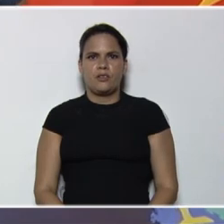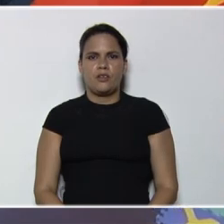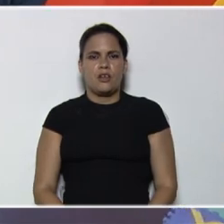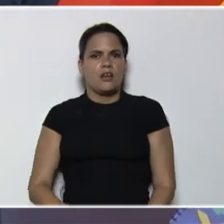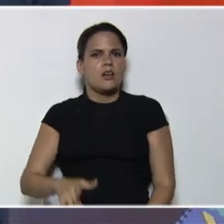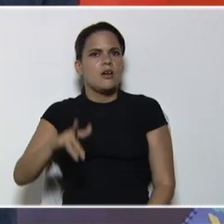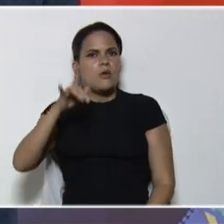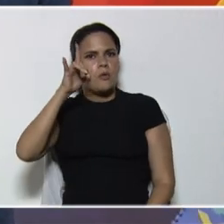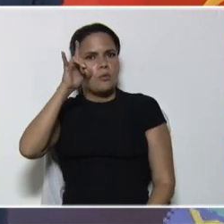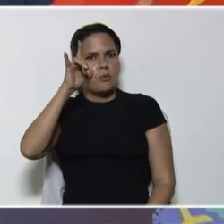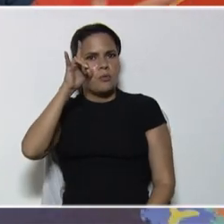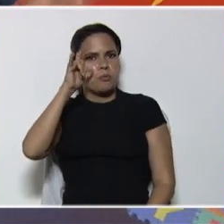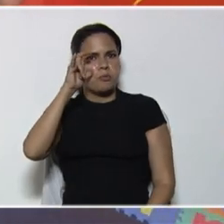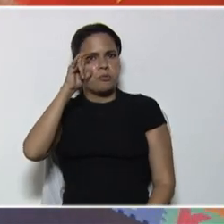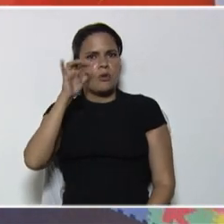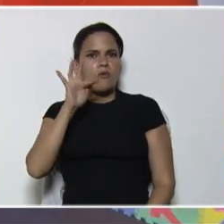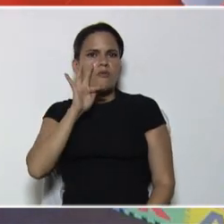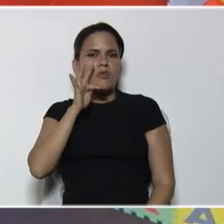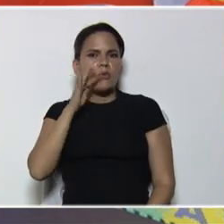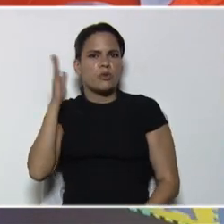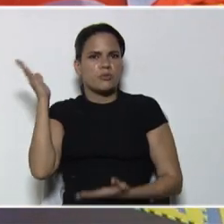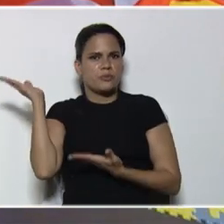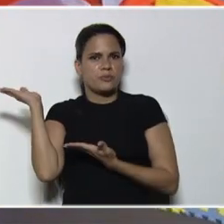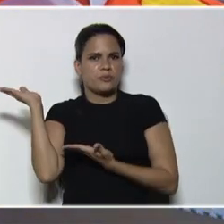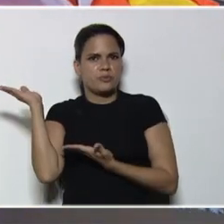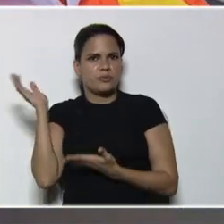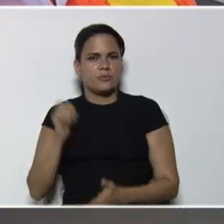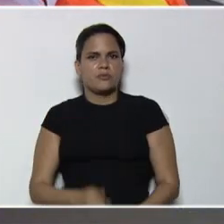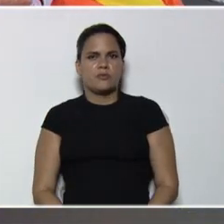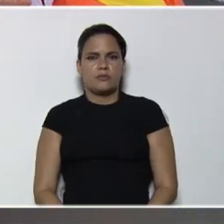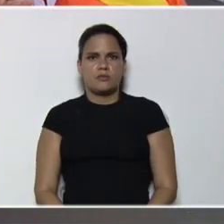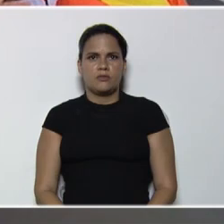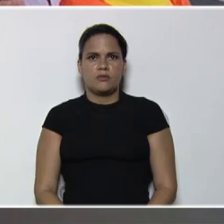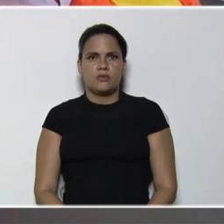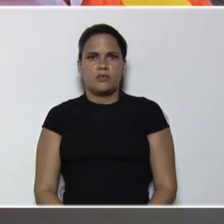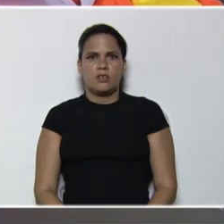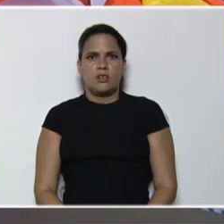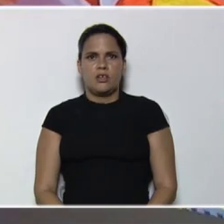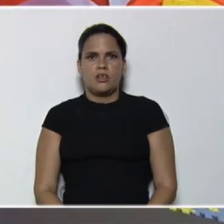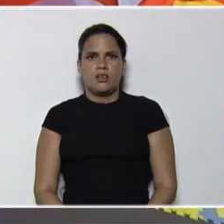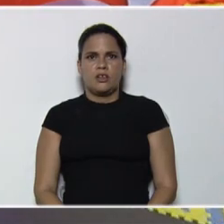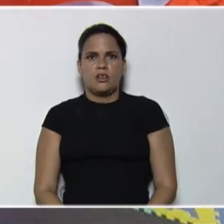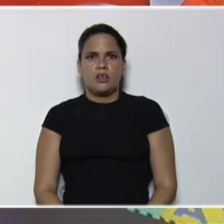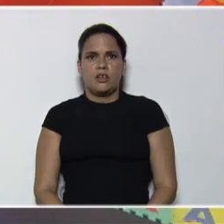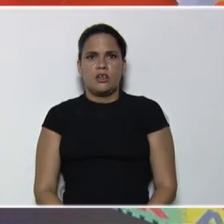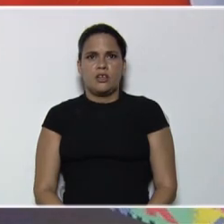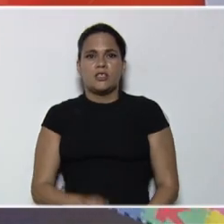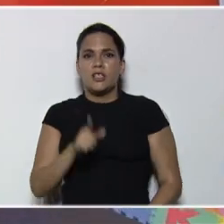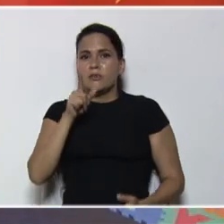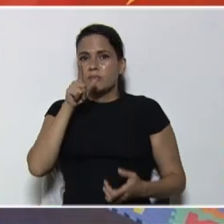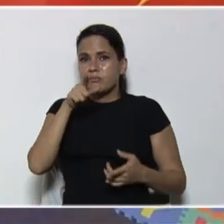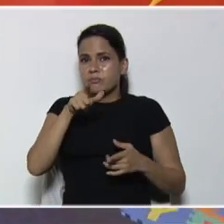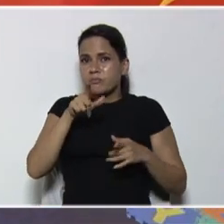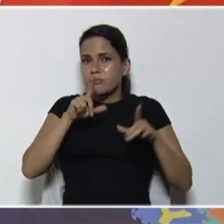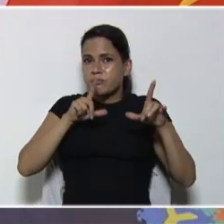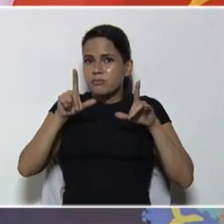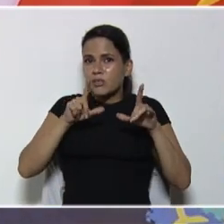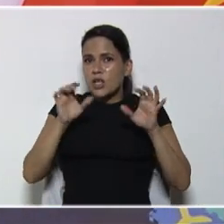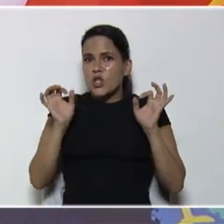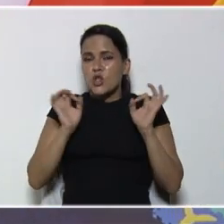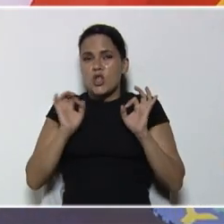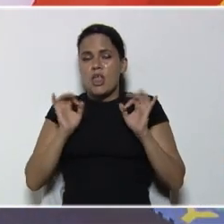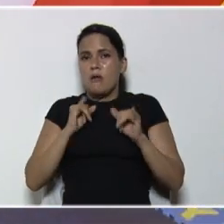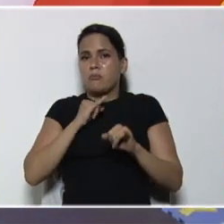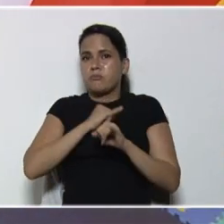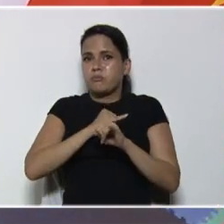y en Instagram y Facebook, arroba, viveTVoficial, así que te dejamos, ese canal, no solamente, en lo digital,